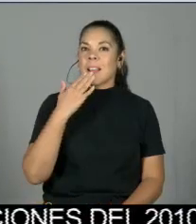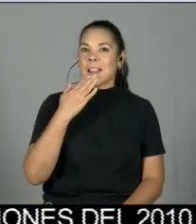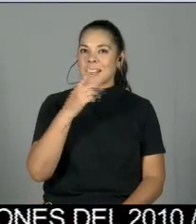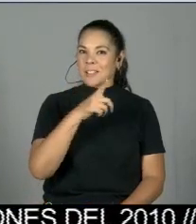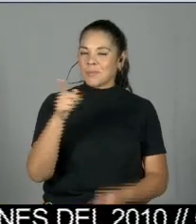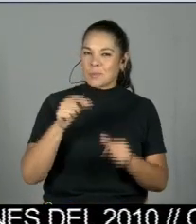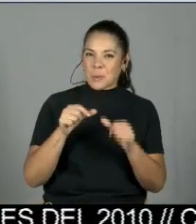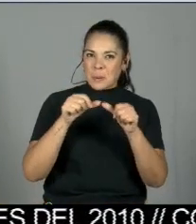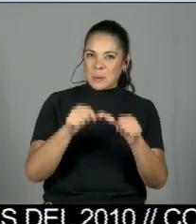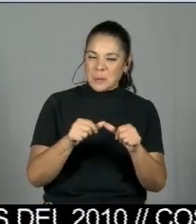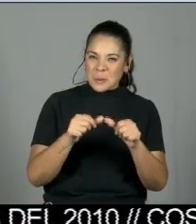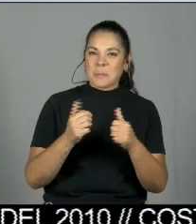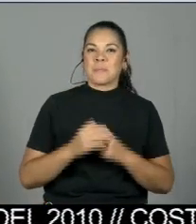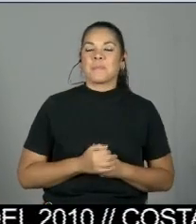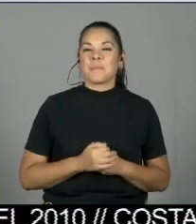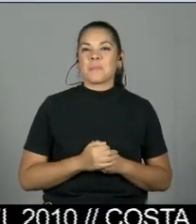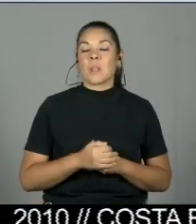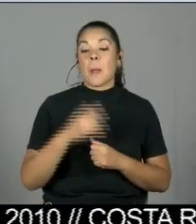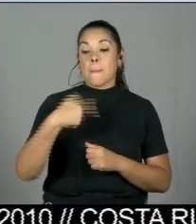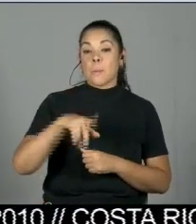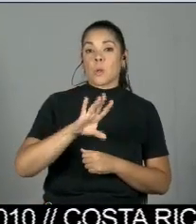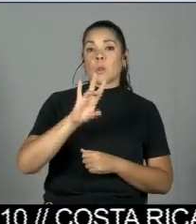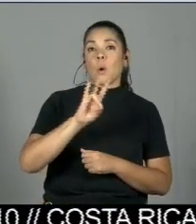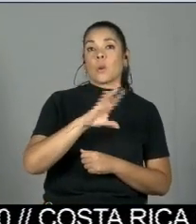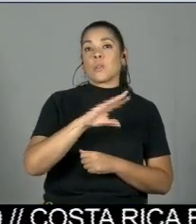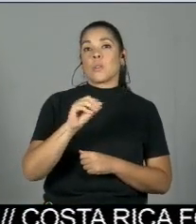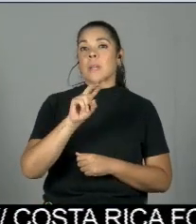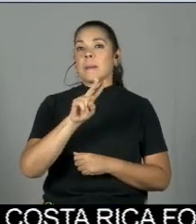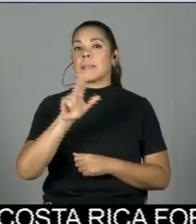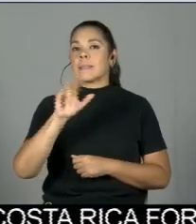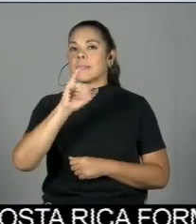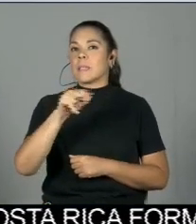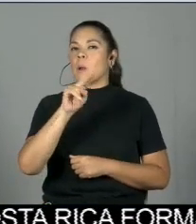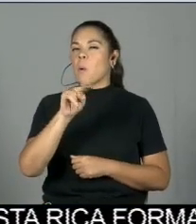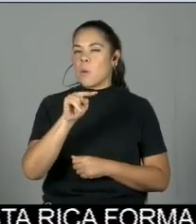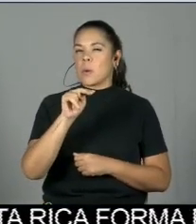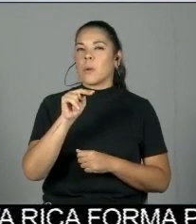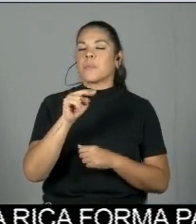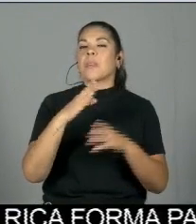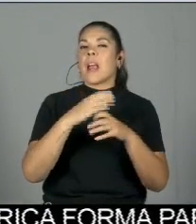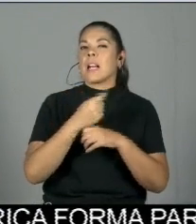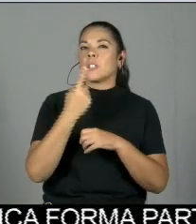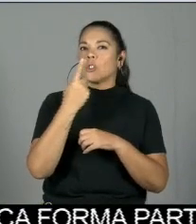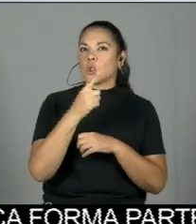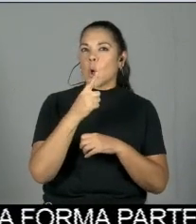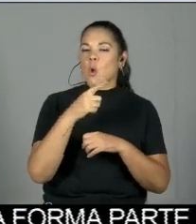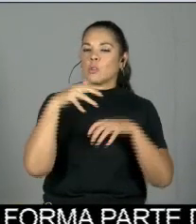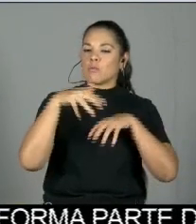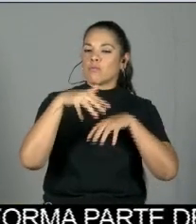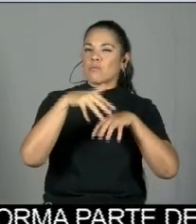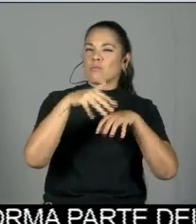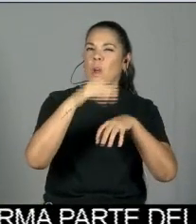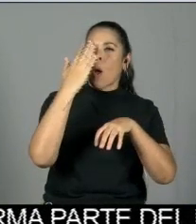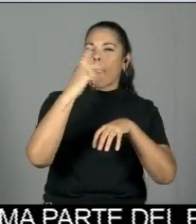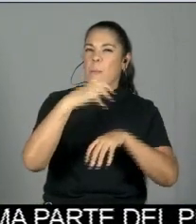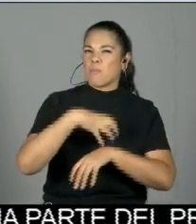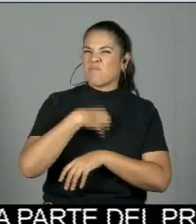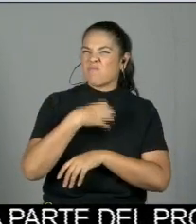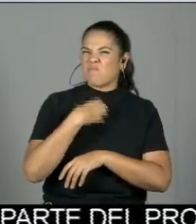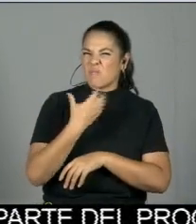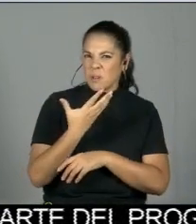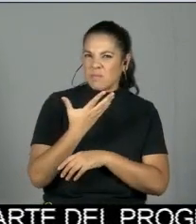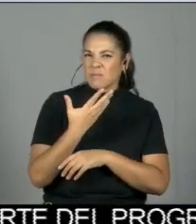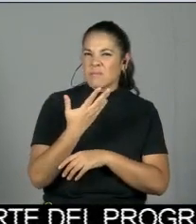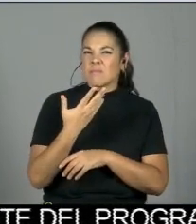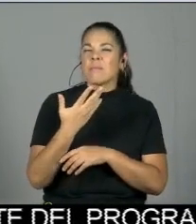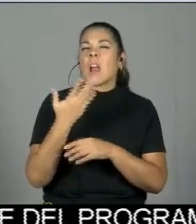Continuar con nosotros, el próximo 8 y 23 de junio se realizarán dos movimientos sindicales por la molestia que existe ante